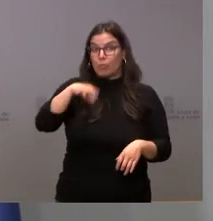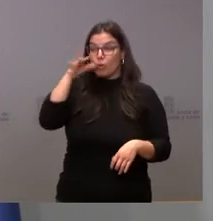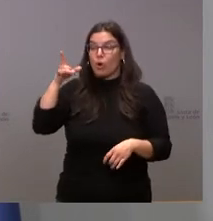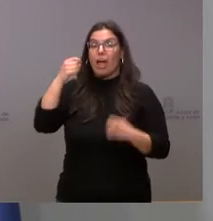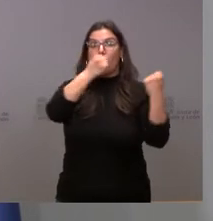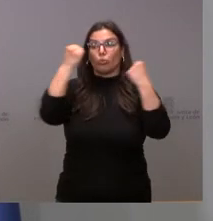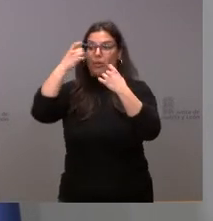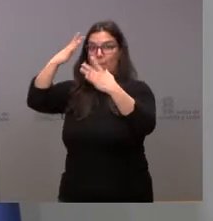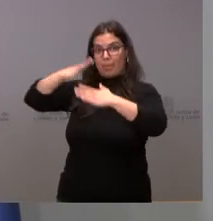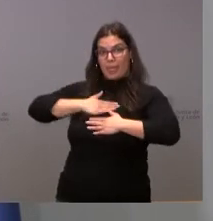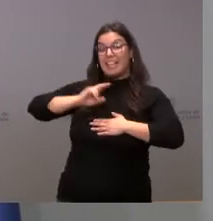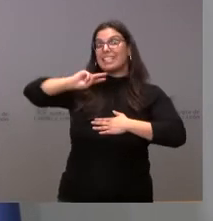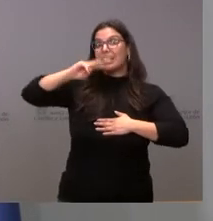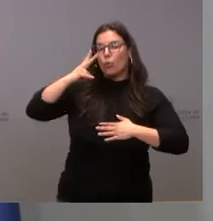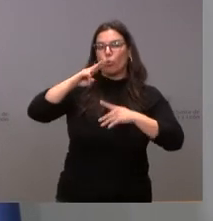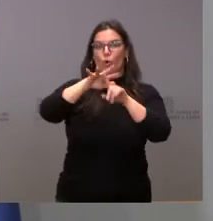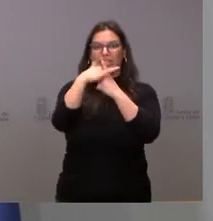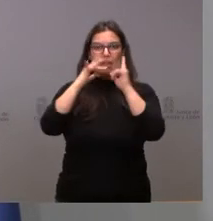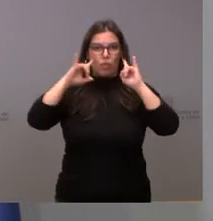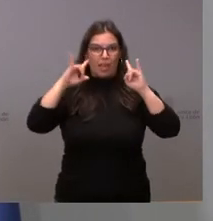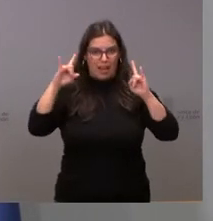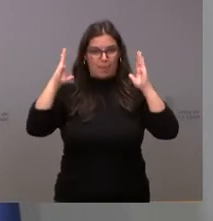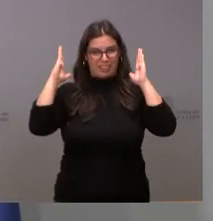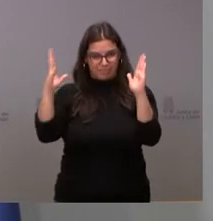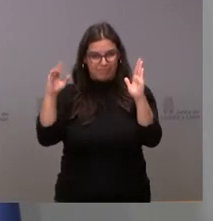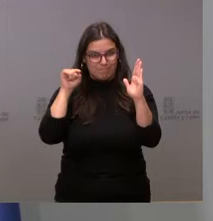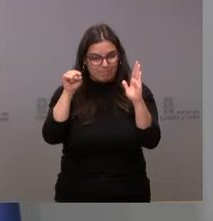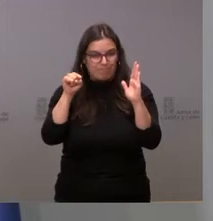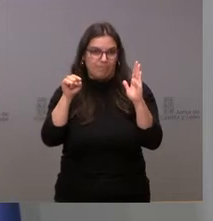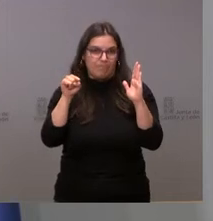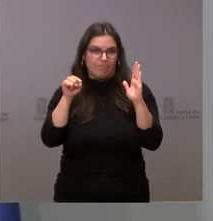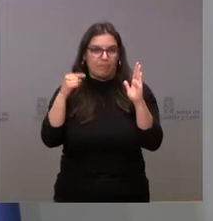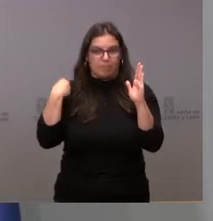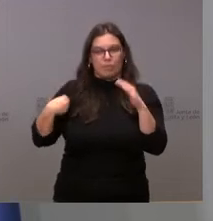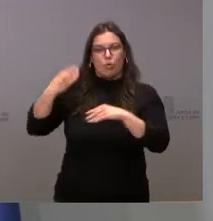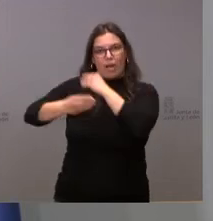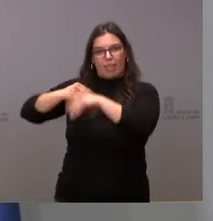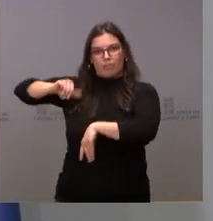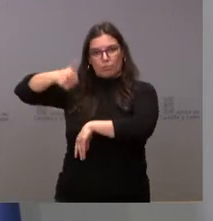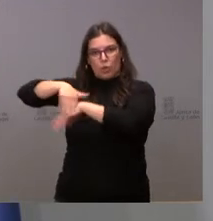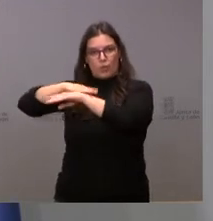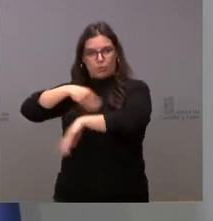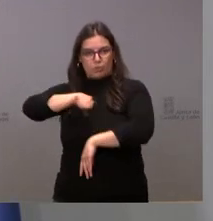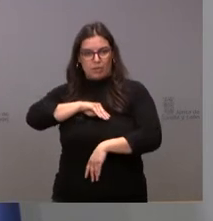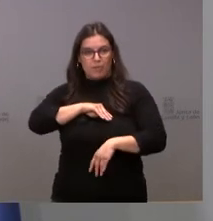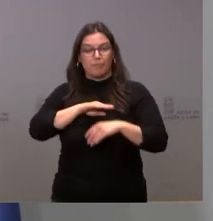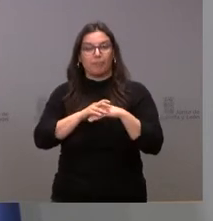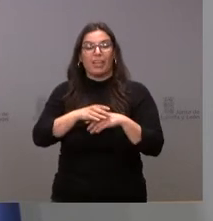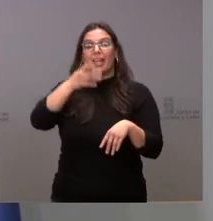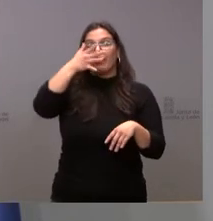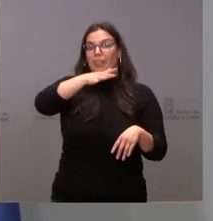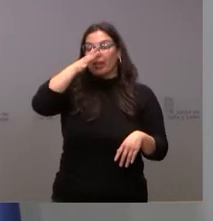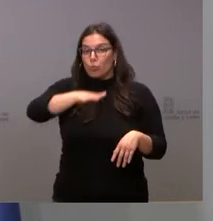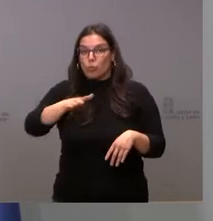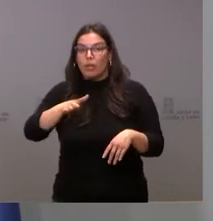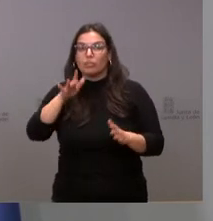que es el que fue declarado inconstitucional aquel estado de alarma por parte del Gobierno de España. No afecta a las denuncias que se